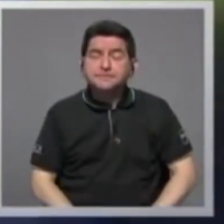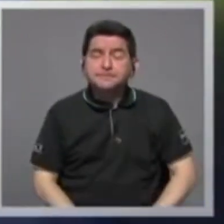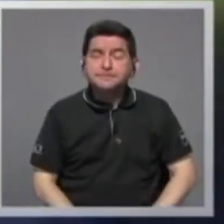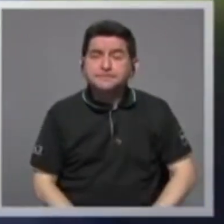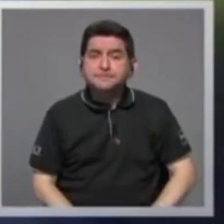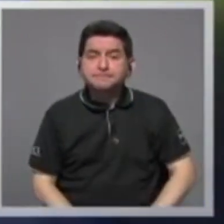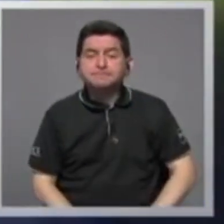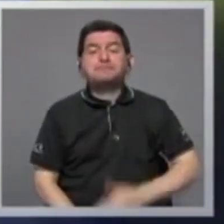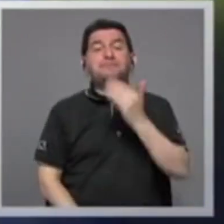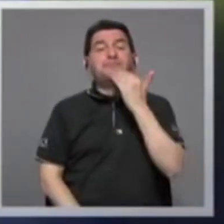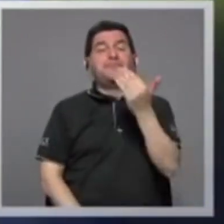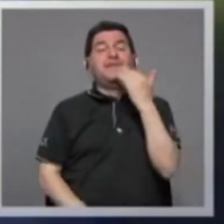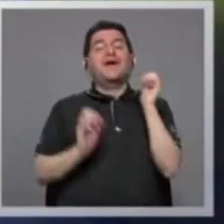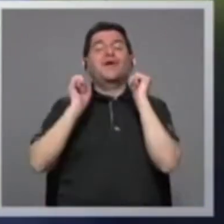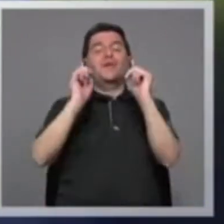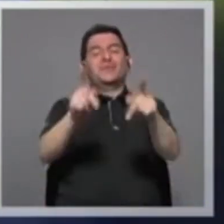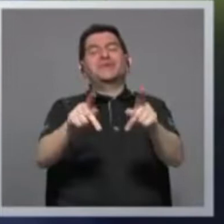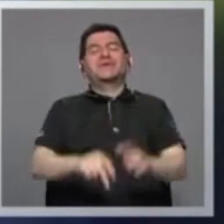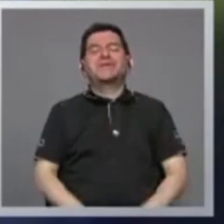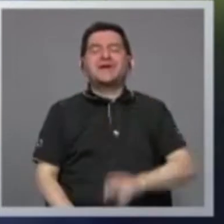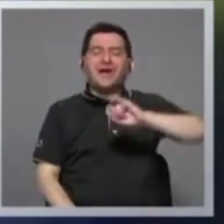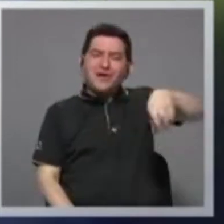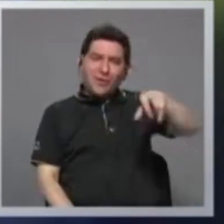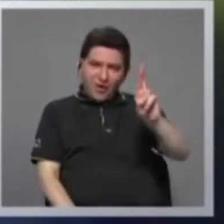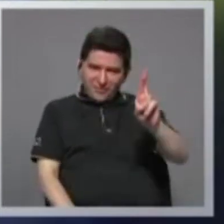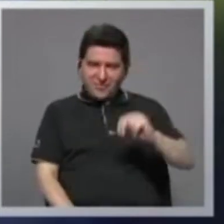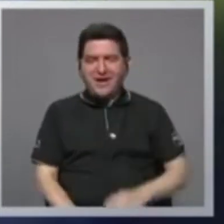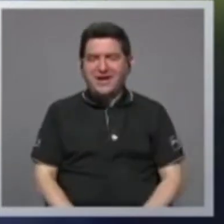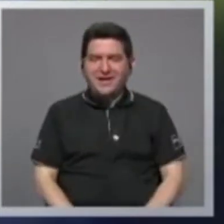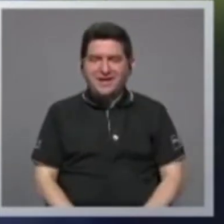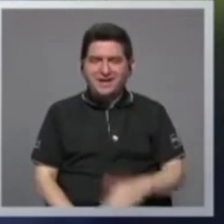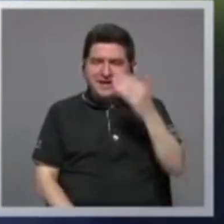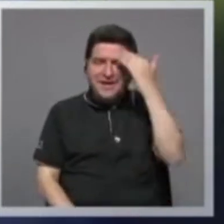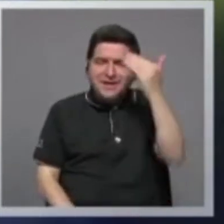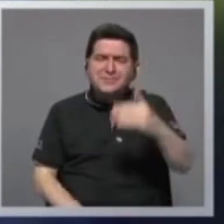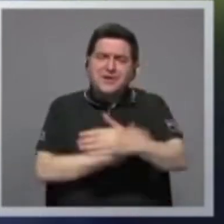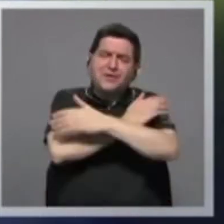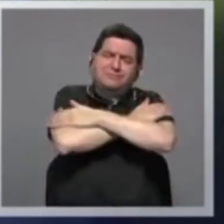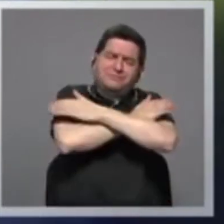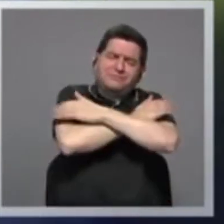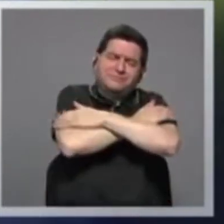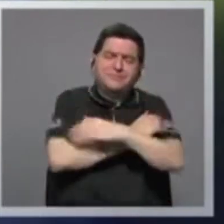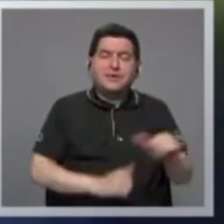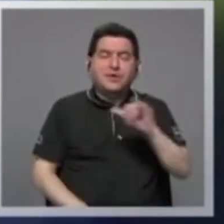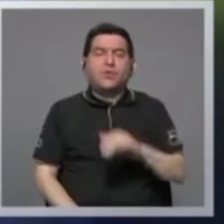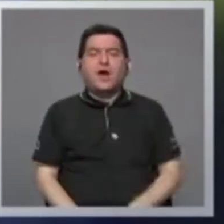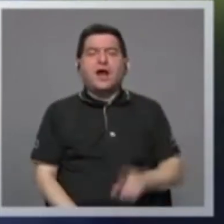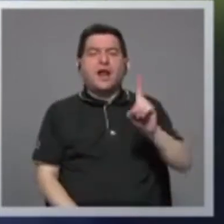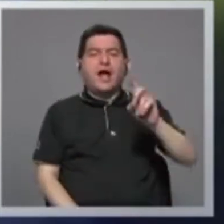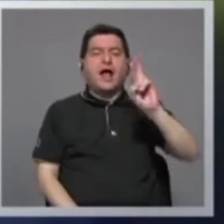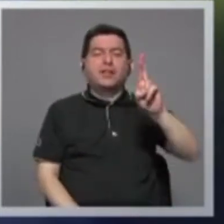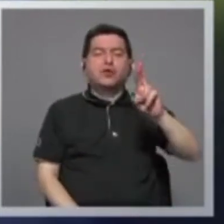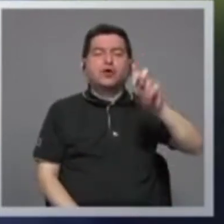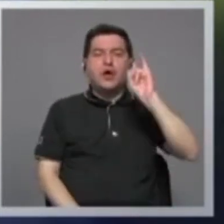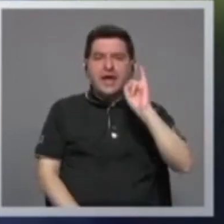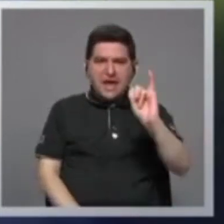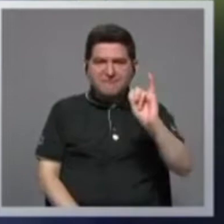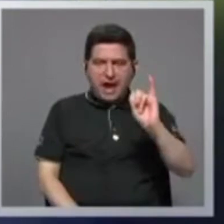Muchas gracias por la oportunidad, don Juan, le envío un afectuoso saludo al igual que al doctor Ibrahim.